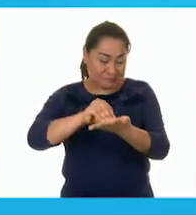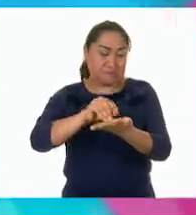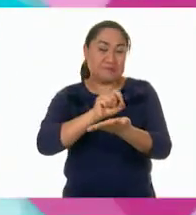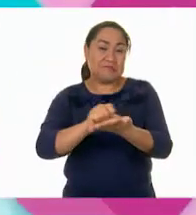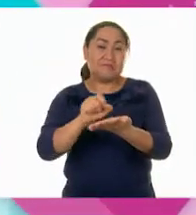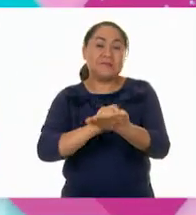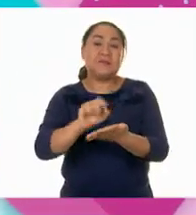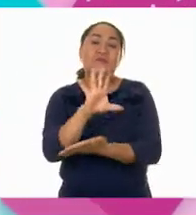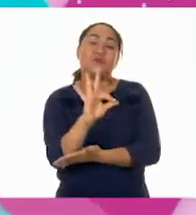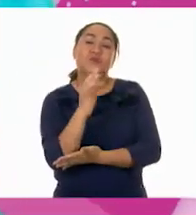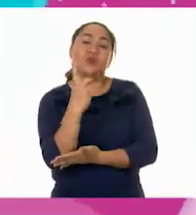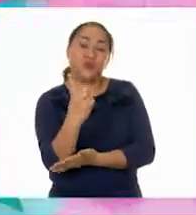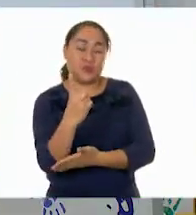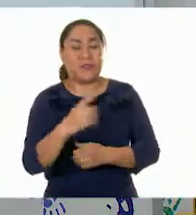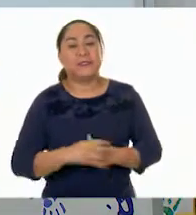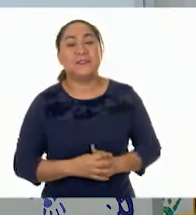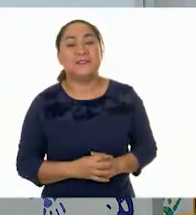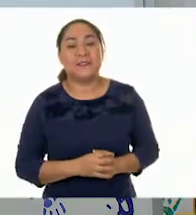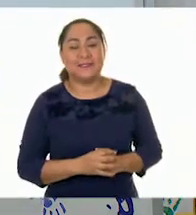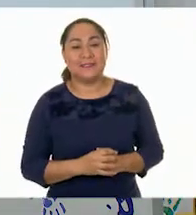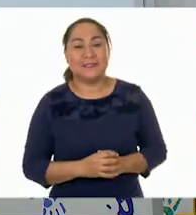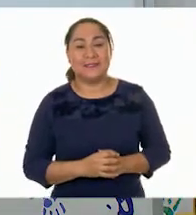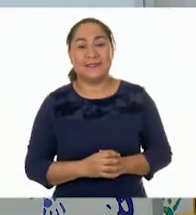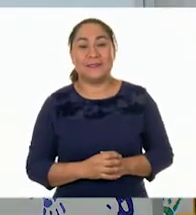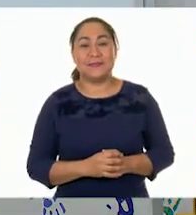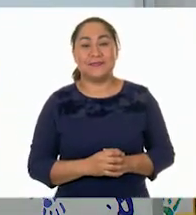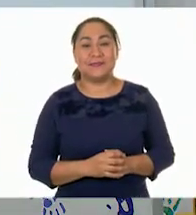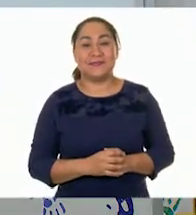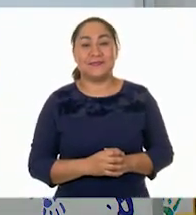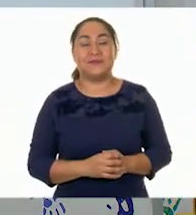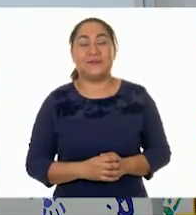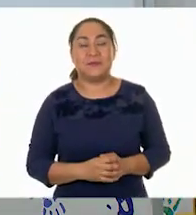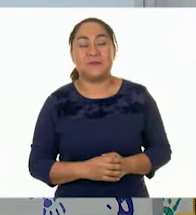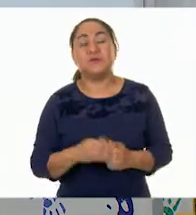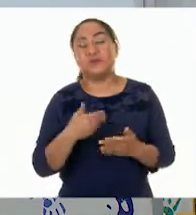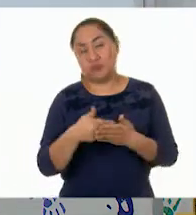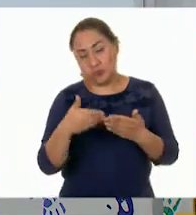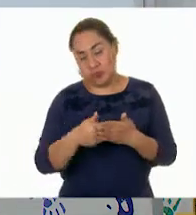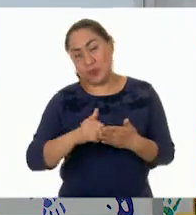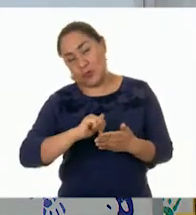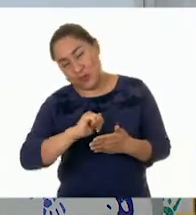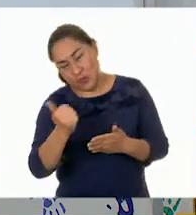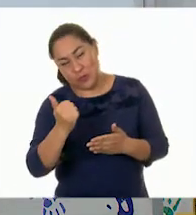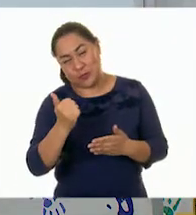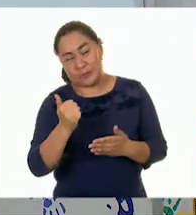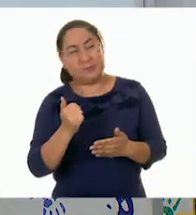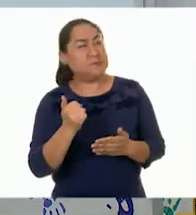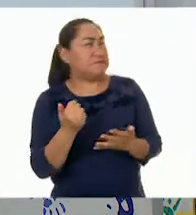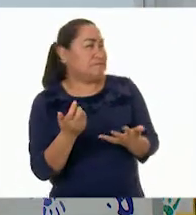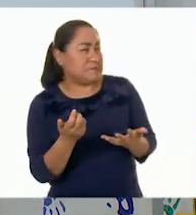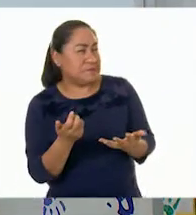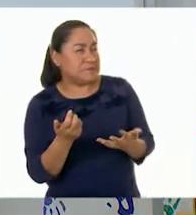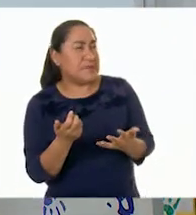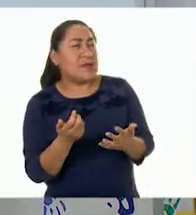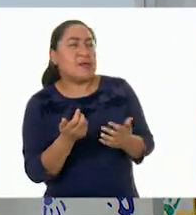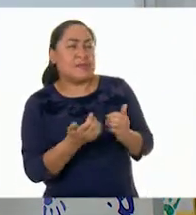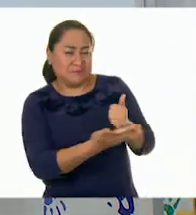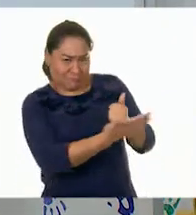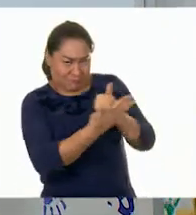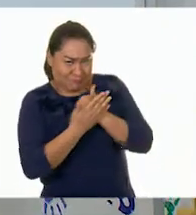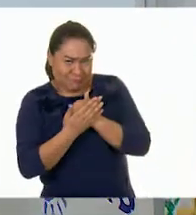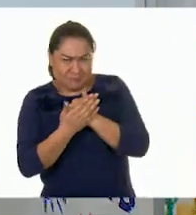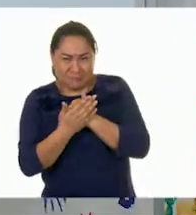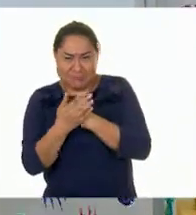porque fue correcto. Y bueno, tenemos que seguir con los demás. Pero, Oscar, ¿te parece si me ayudas tú?